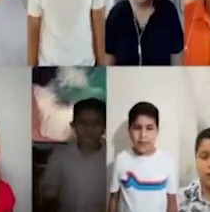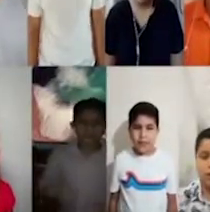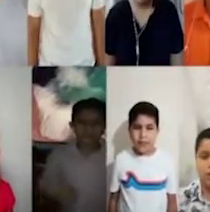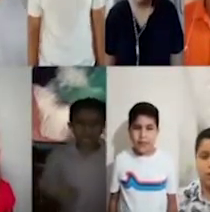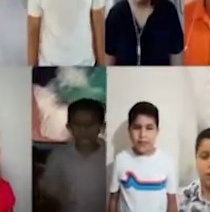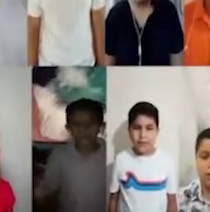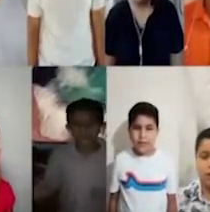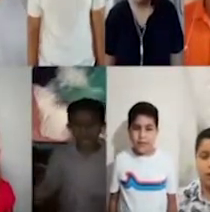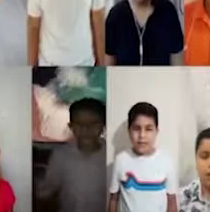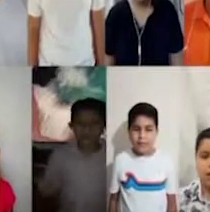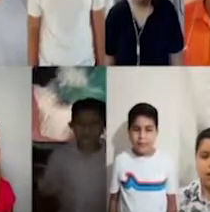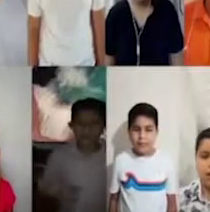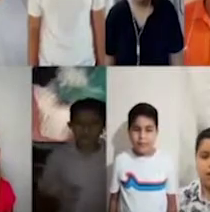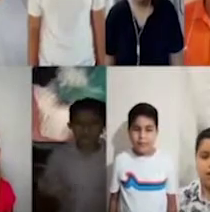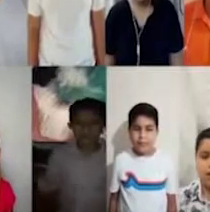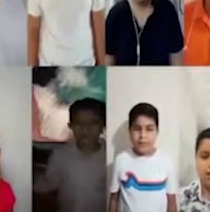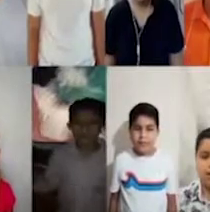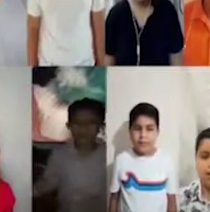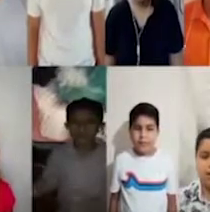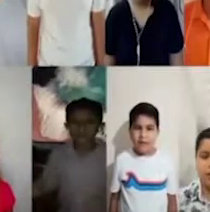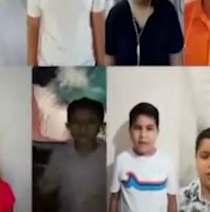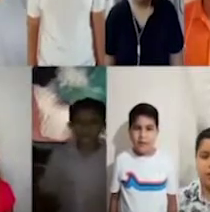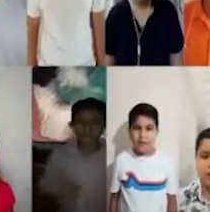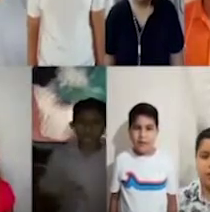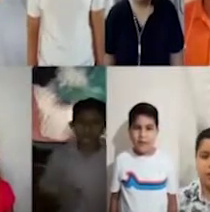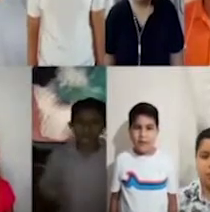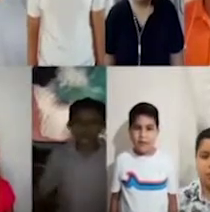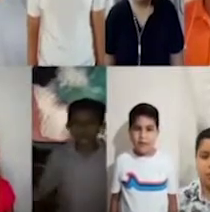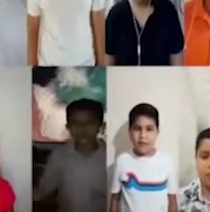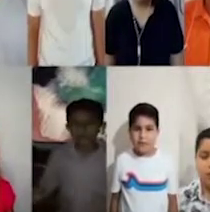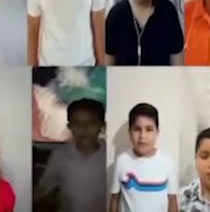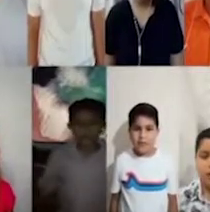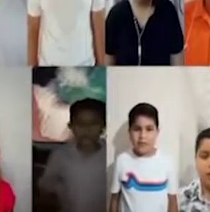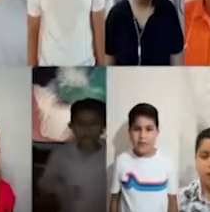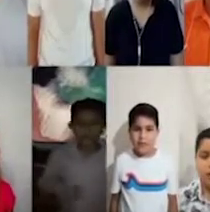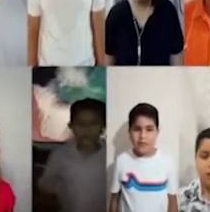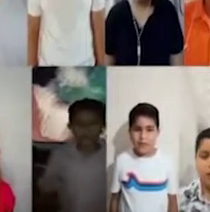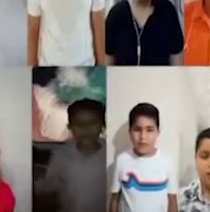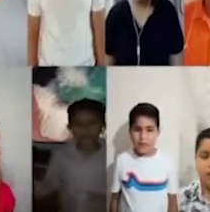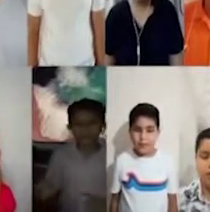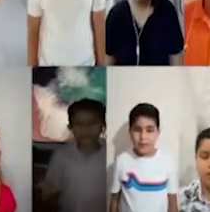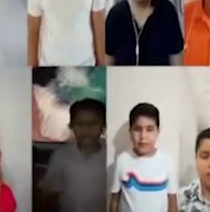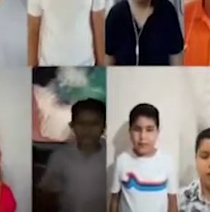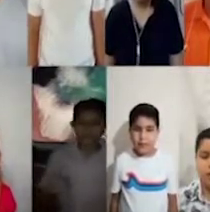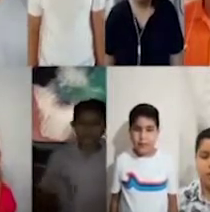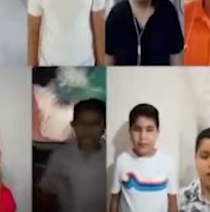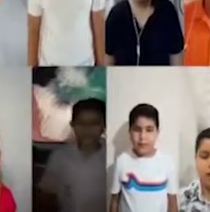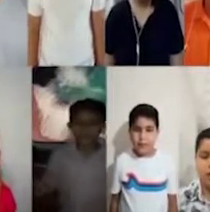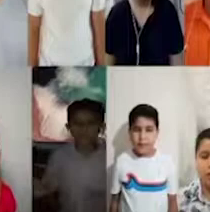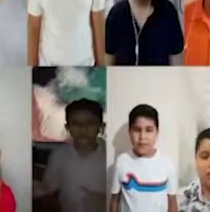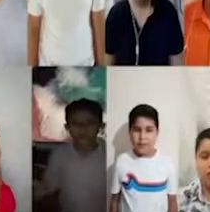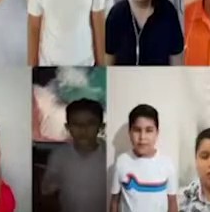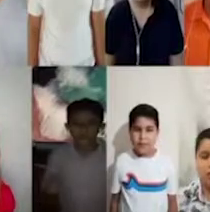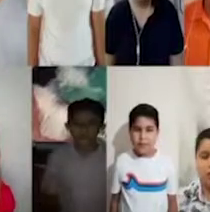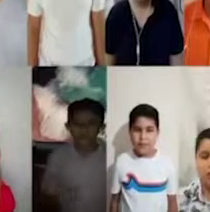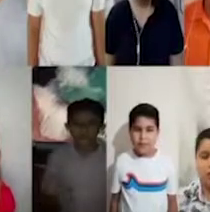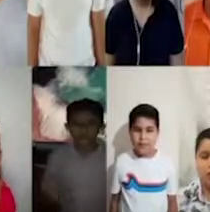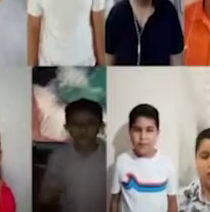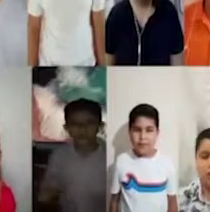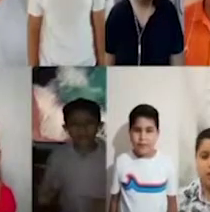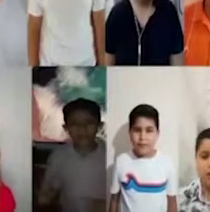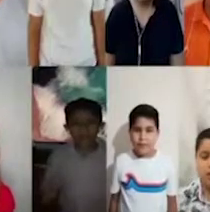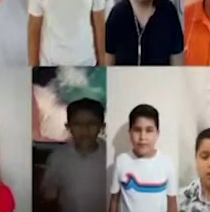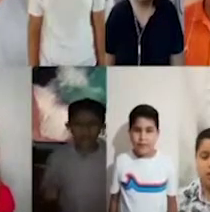La playa se acercó y enviando a las mochitas por su